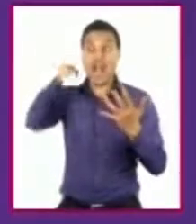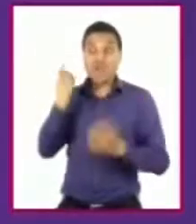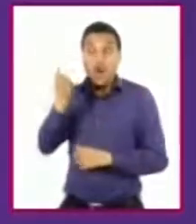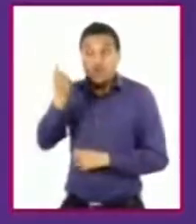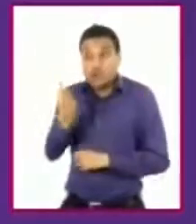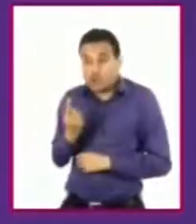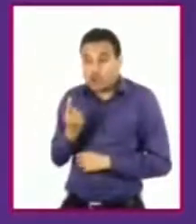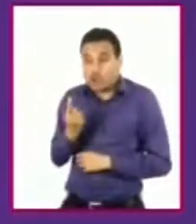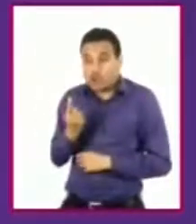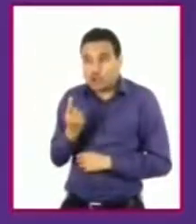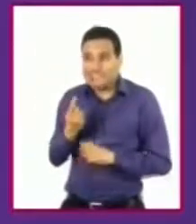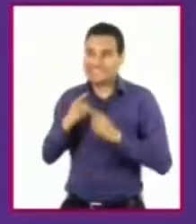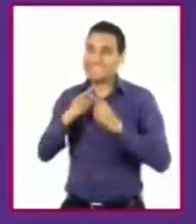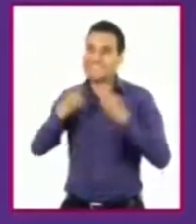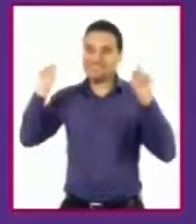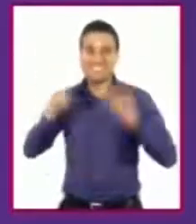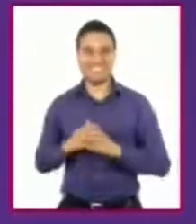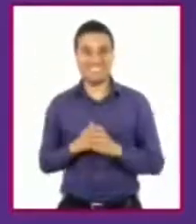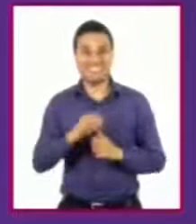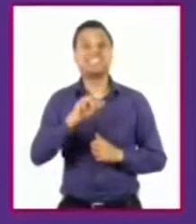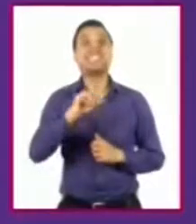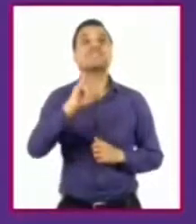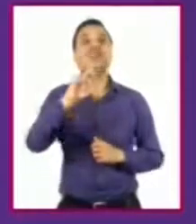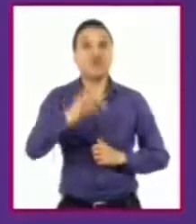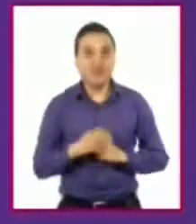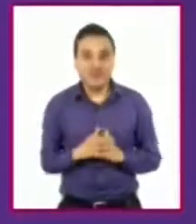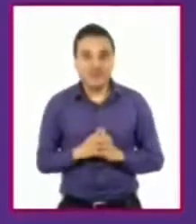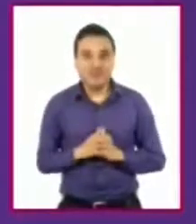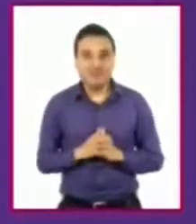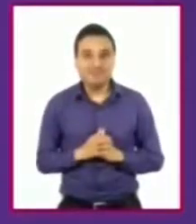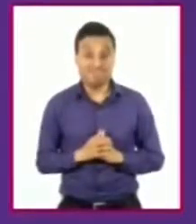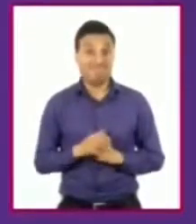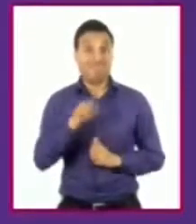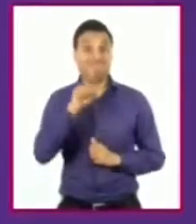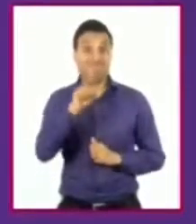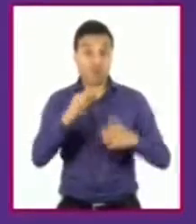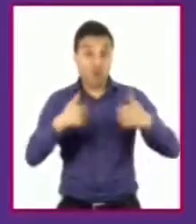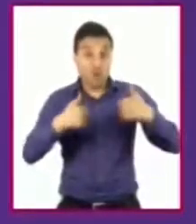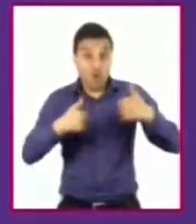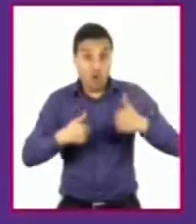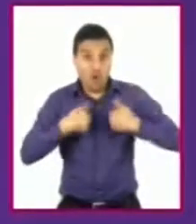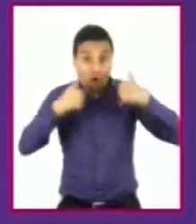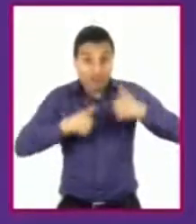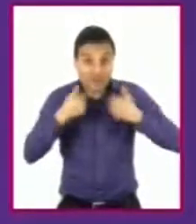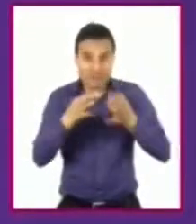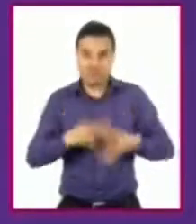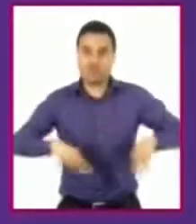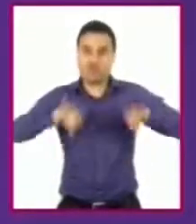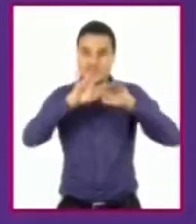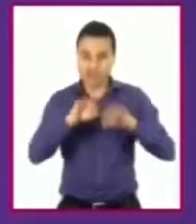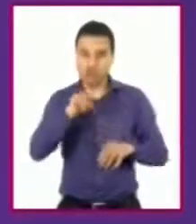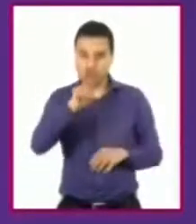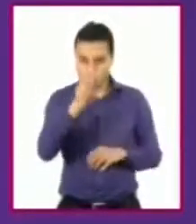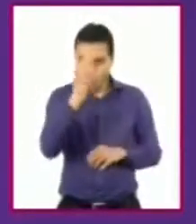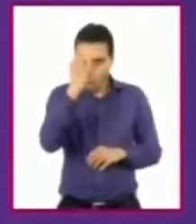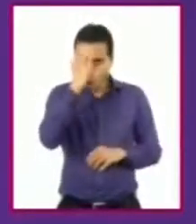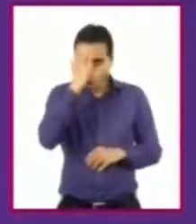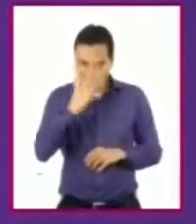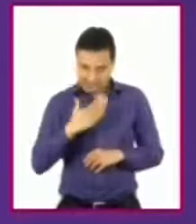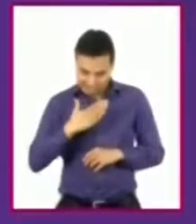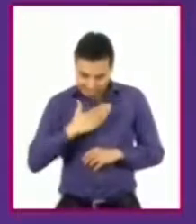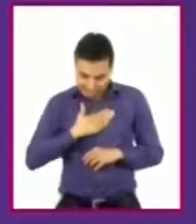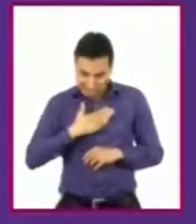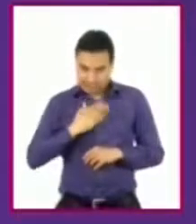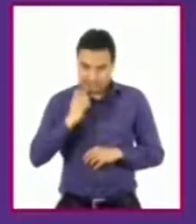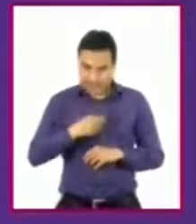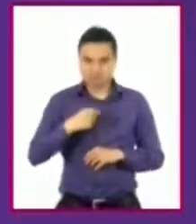pequeños? Es muy importante que durante la adolescencia se conozcan a sí mismos y reflexionen sobre lo que